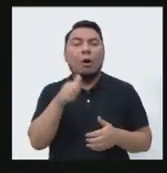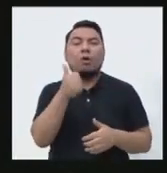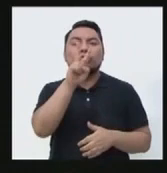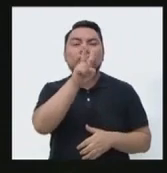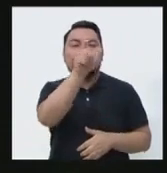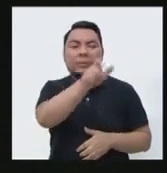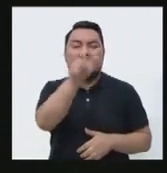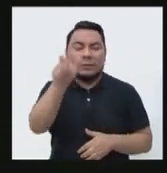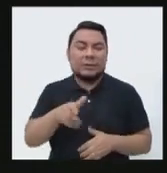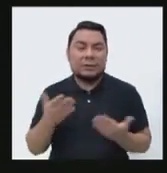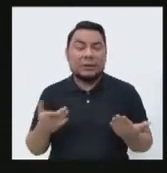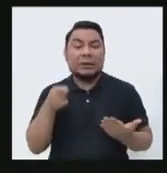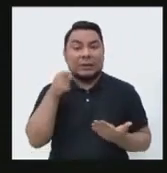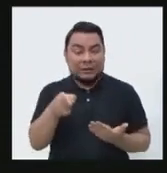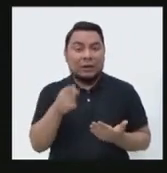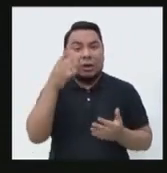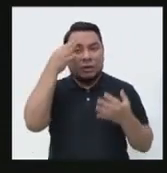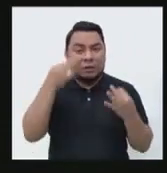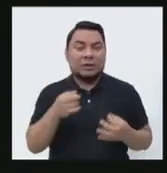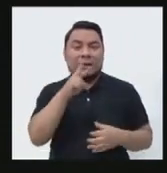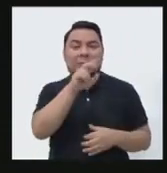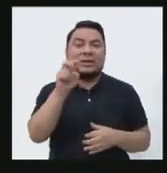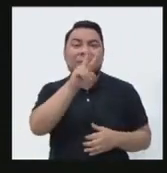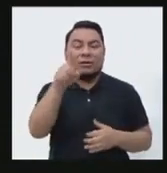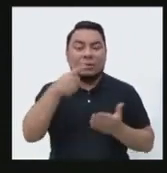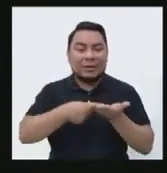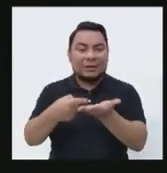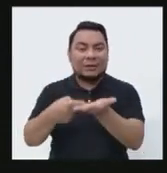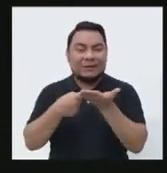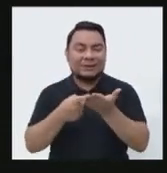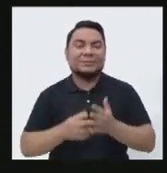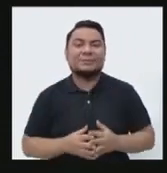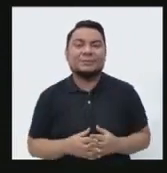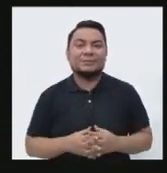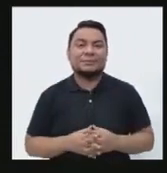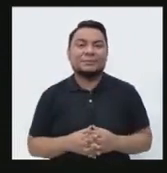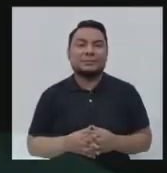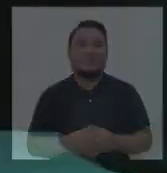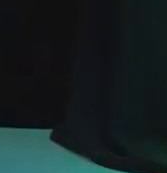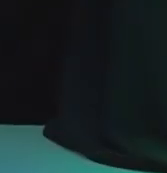otros dos candidatos. Esta es Tu Decisión 2021, El Debate.